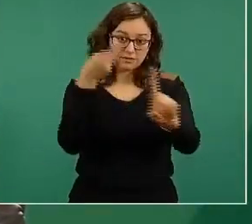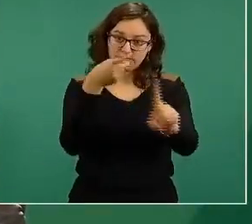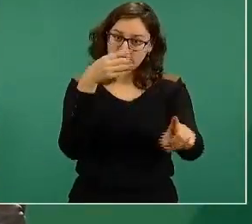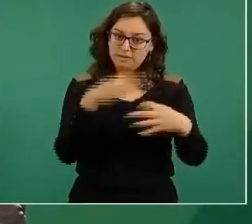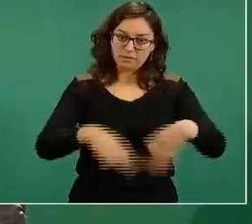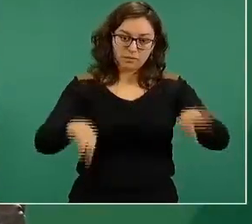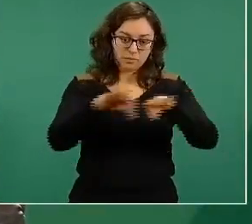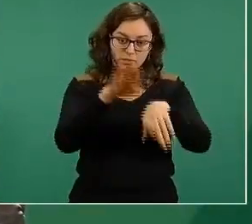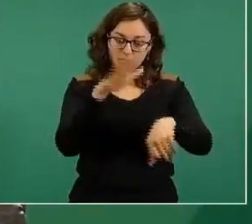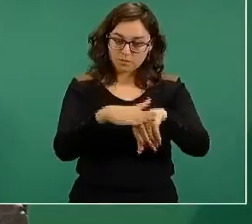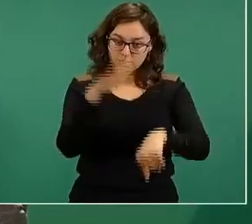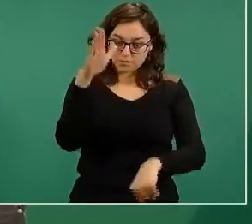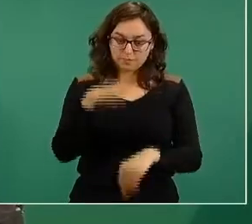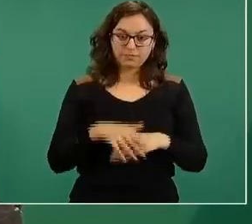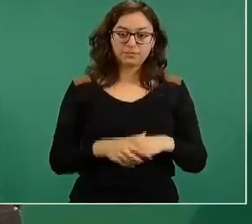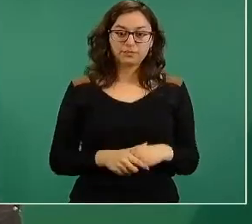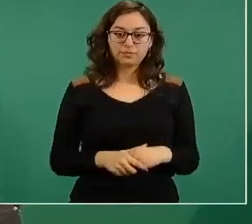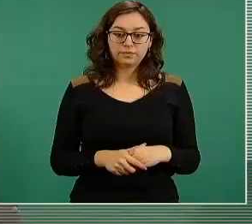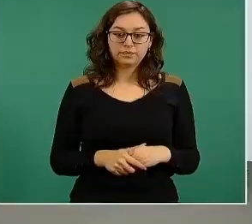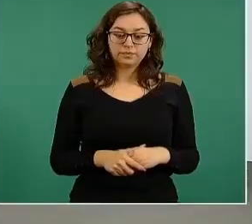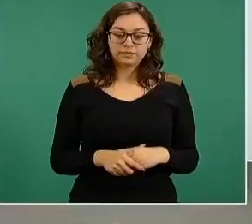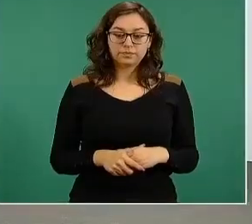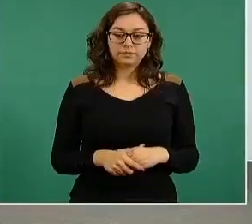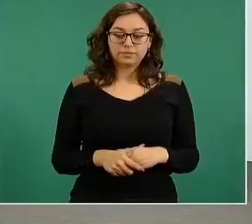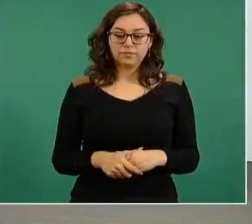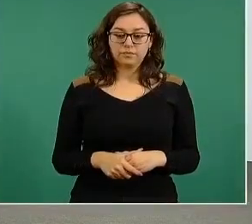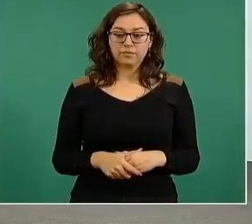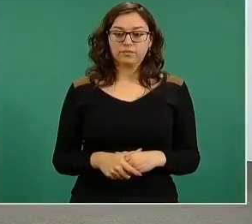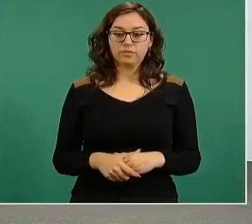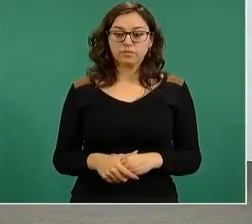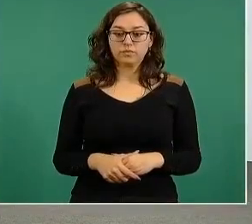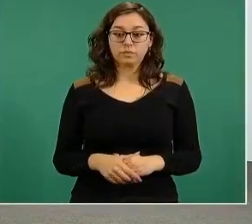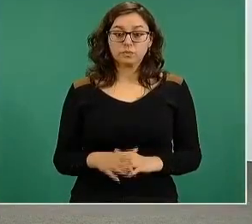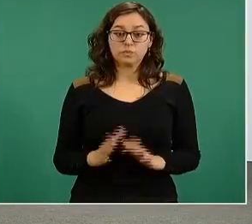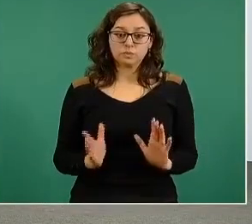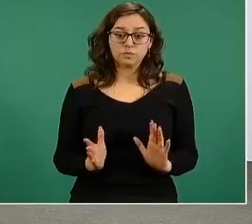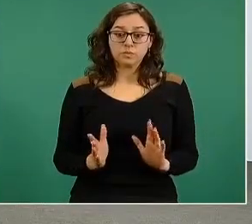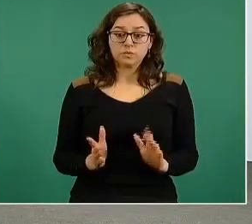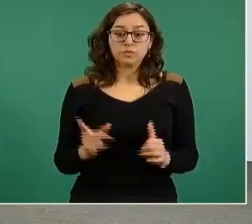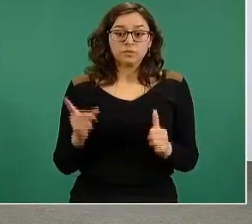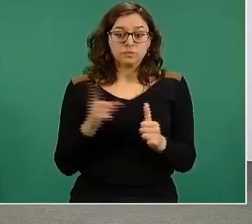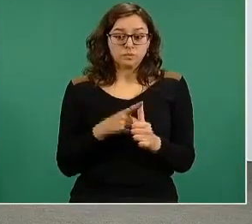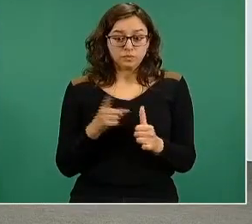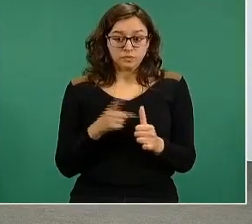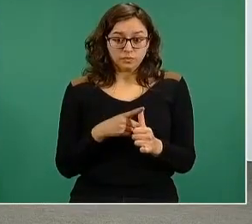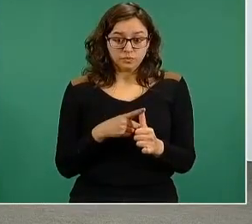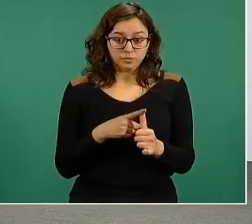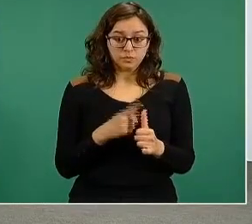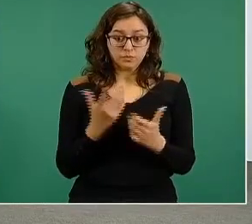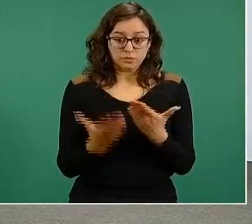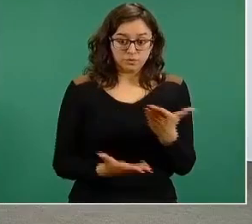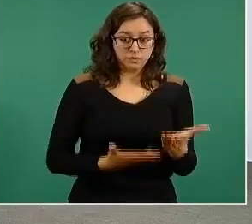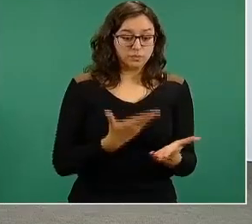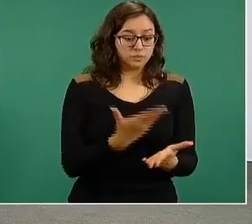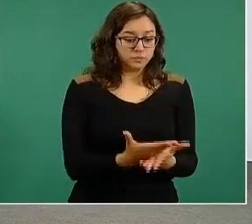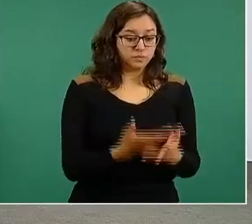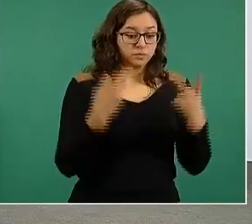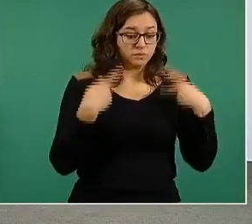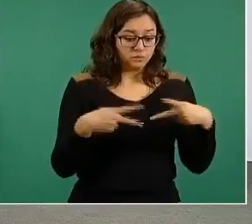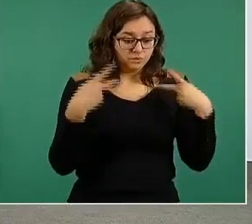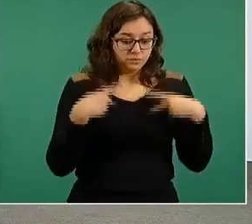Entonces, vamos a plantear primero, como está puesto, personal de salud.